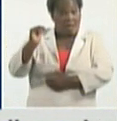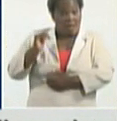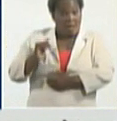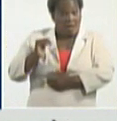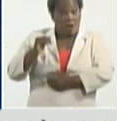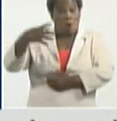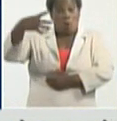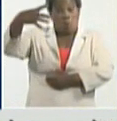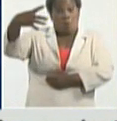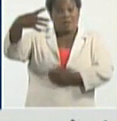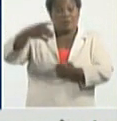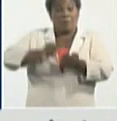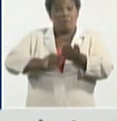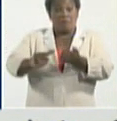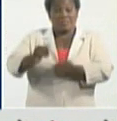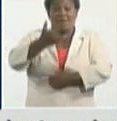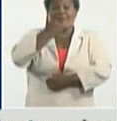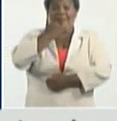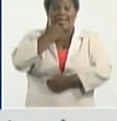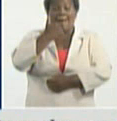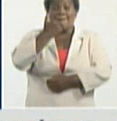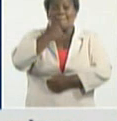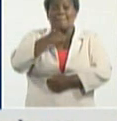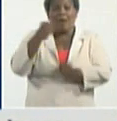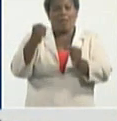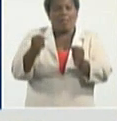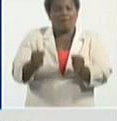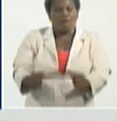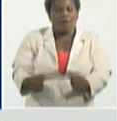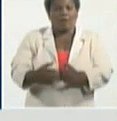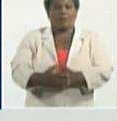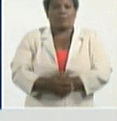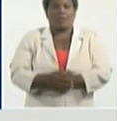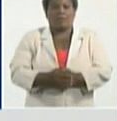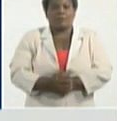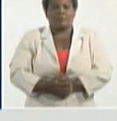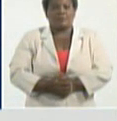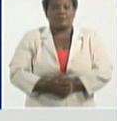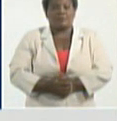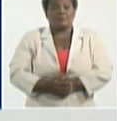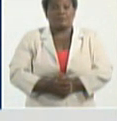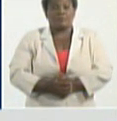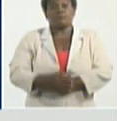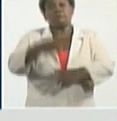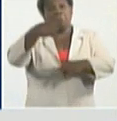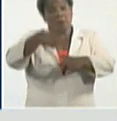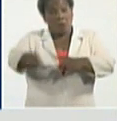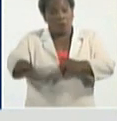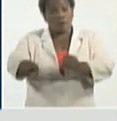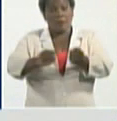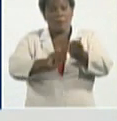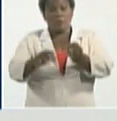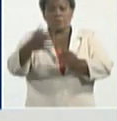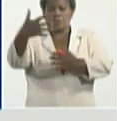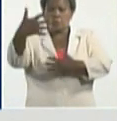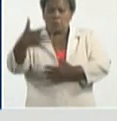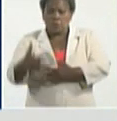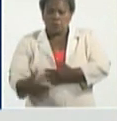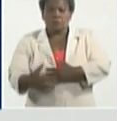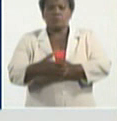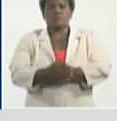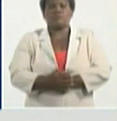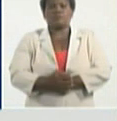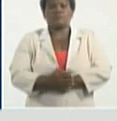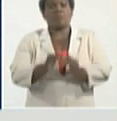mayor tasa de incidencia de nuestro país. Las demás, tasas inferiores a